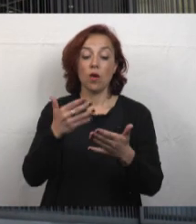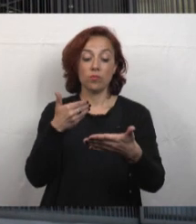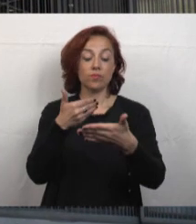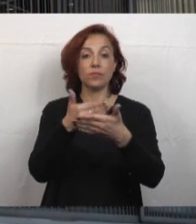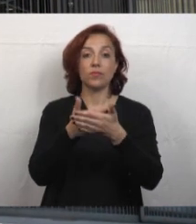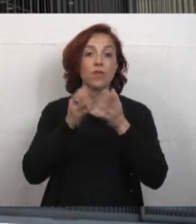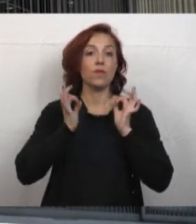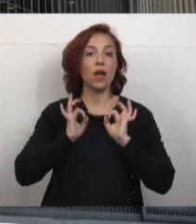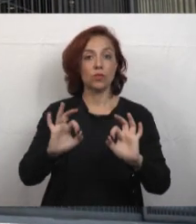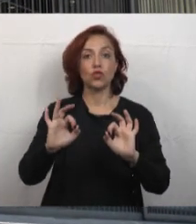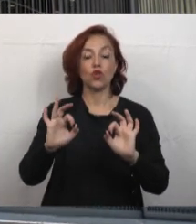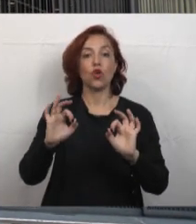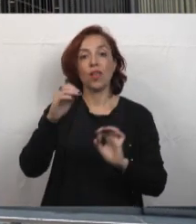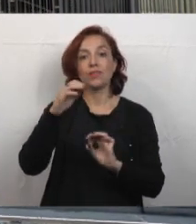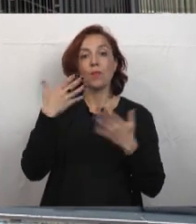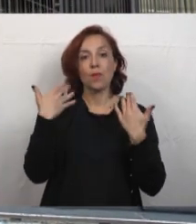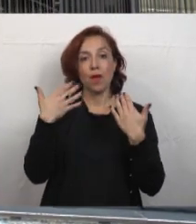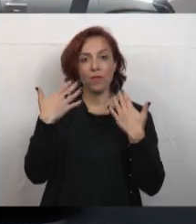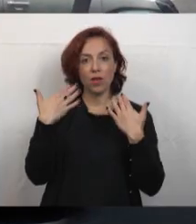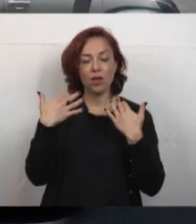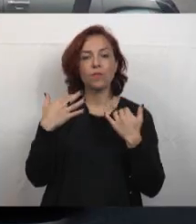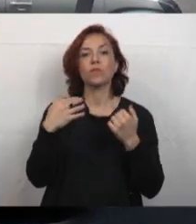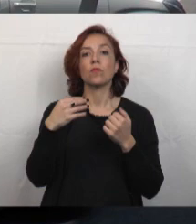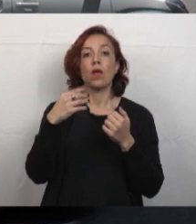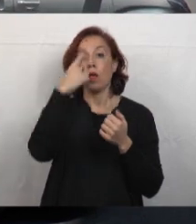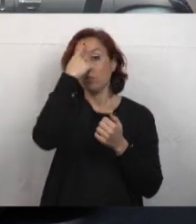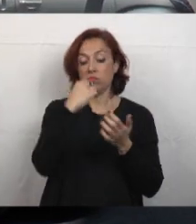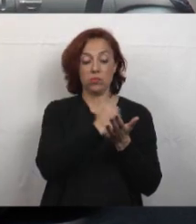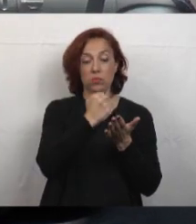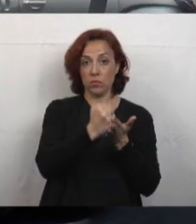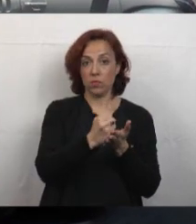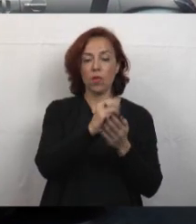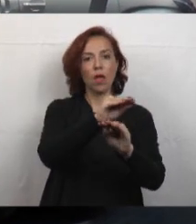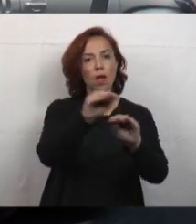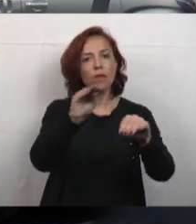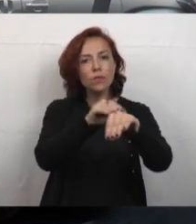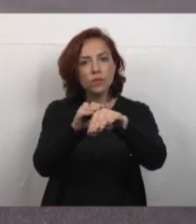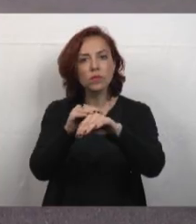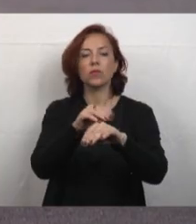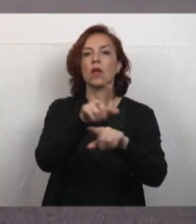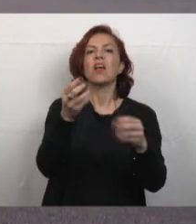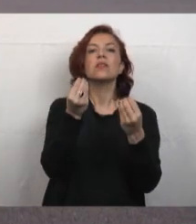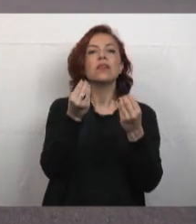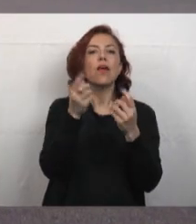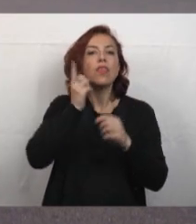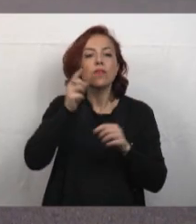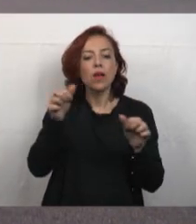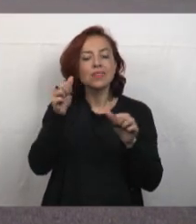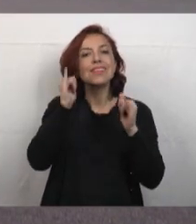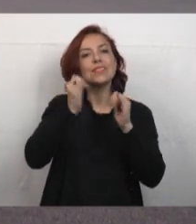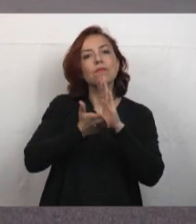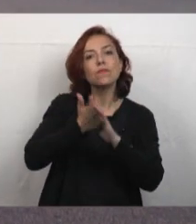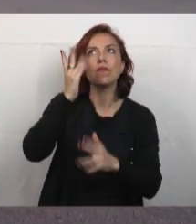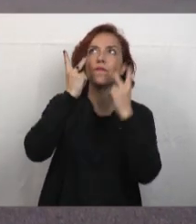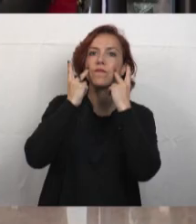Ante la proximidad del comienzo de las vacaciones de primavera, la Dirección Nacional de Migración realiza una serie de recomendaciones a tener en